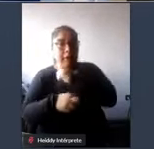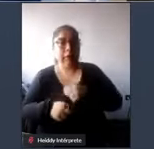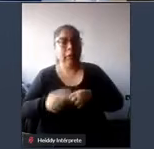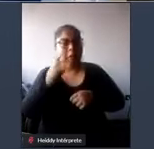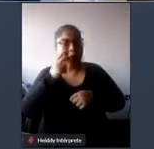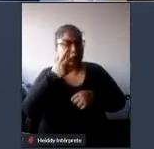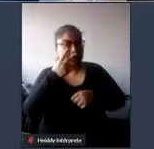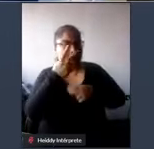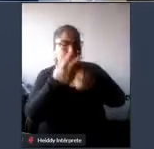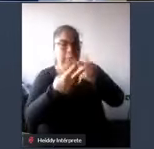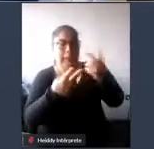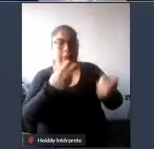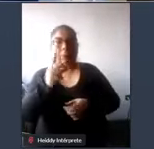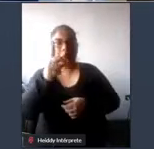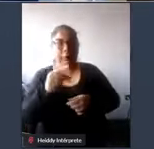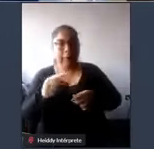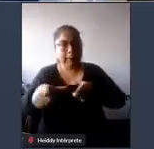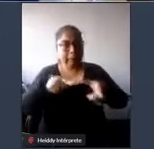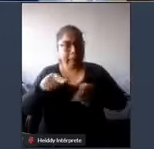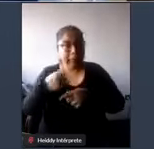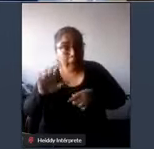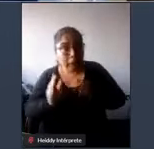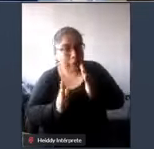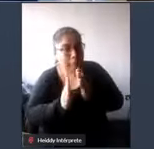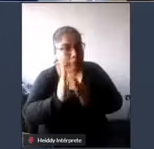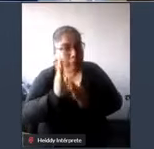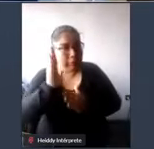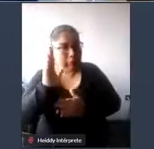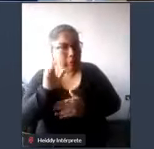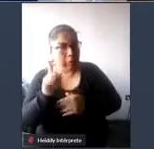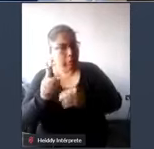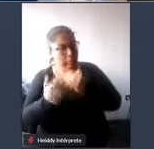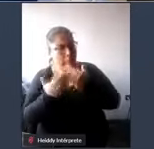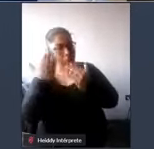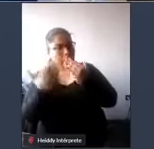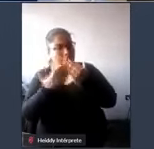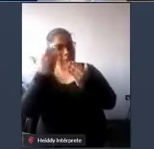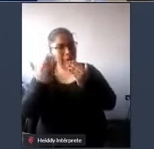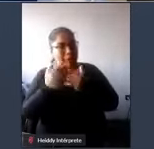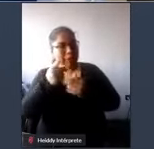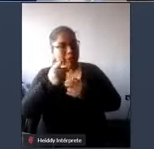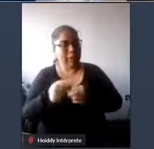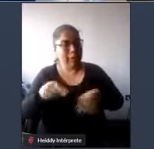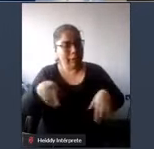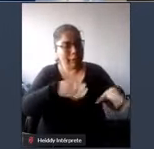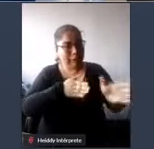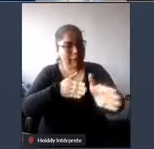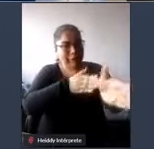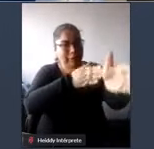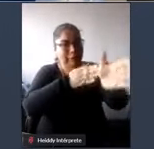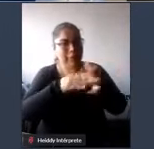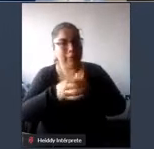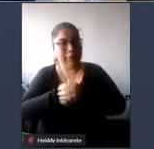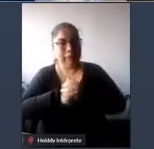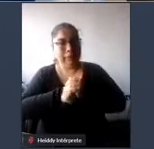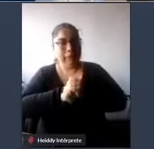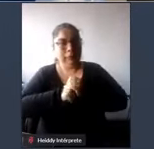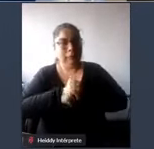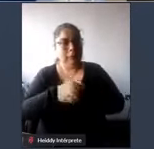ciudad desarrollada moderna accesible que